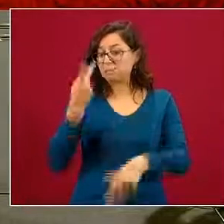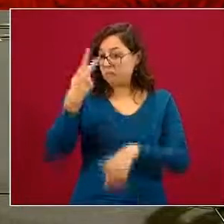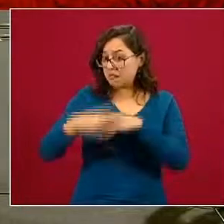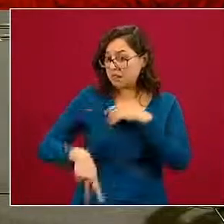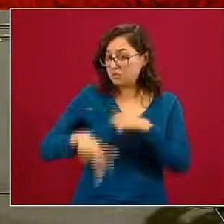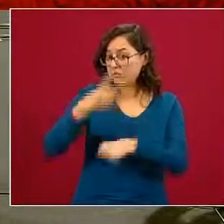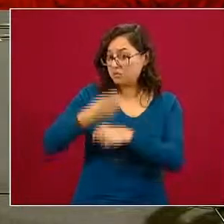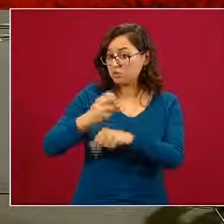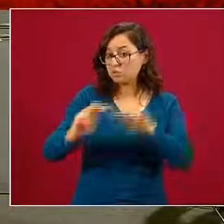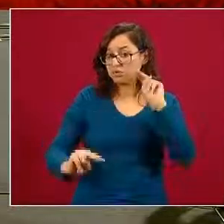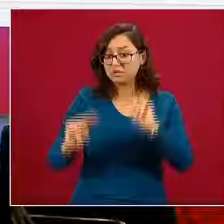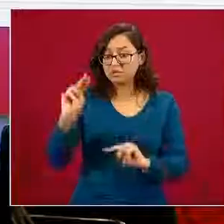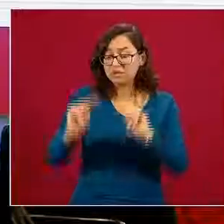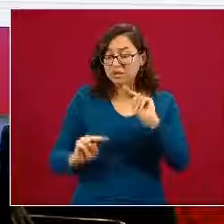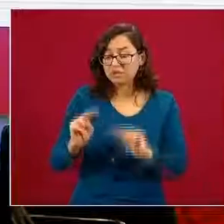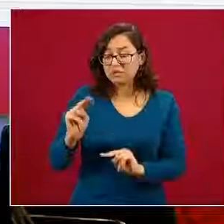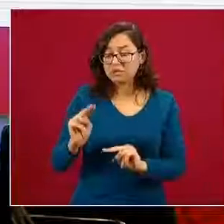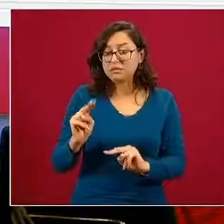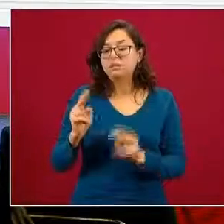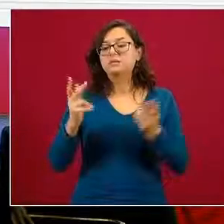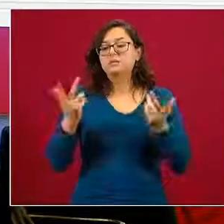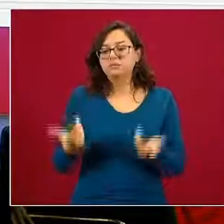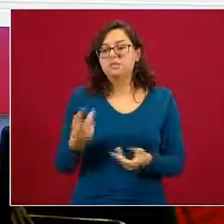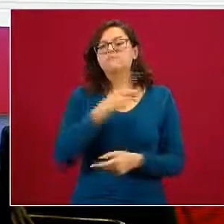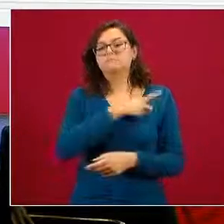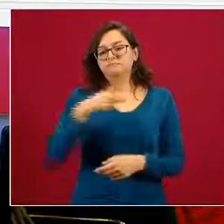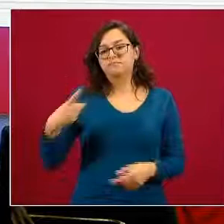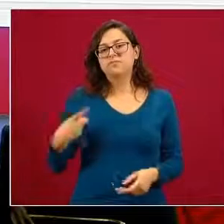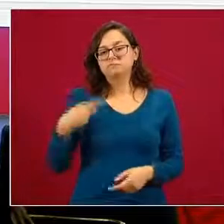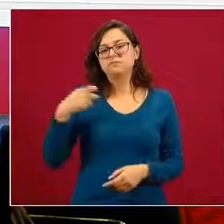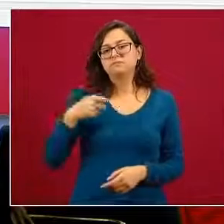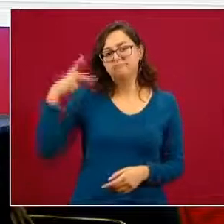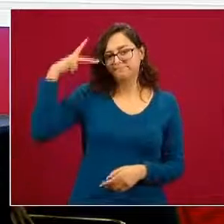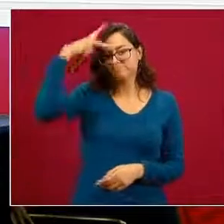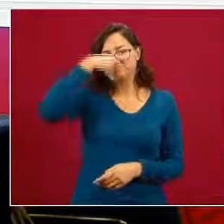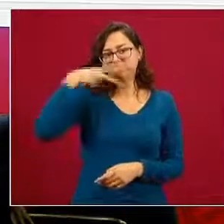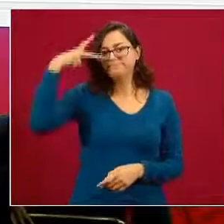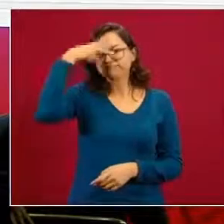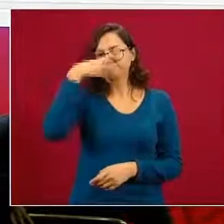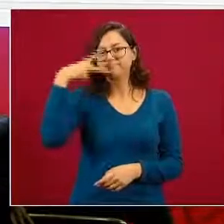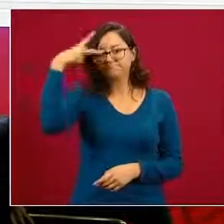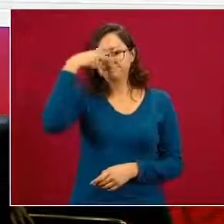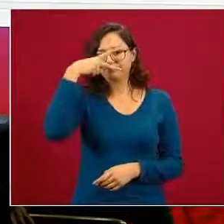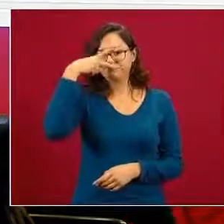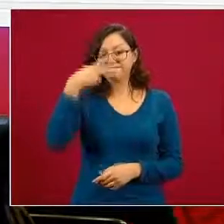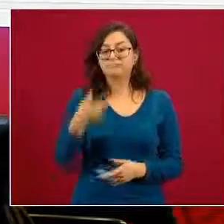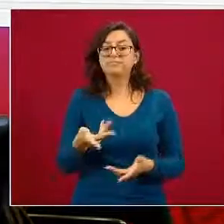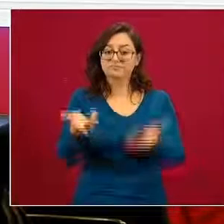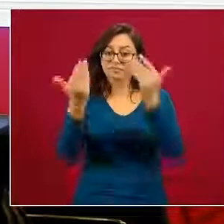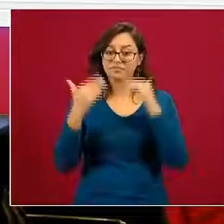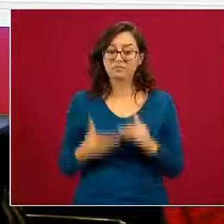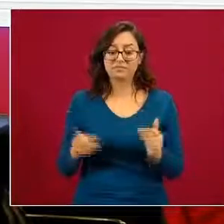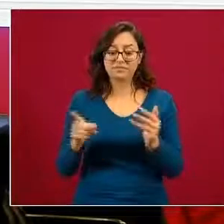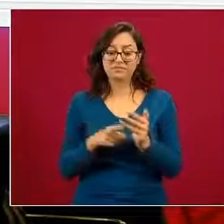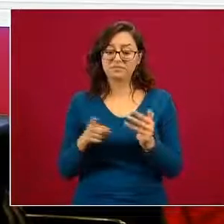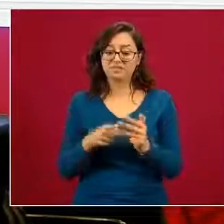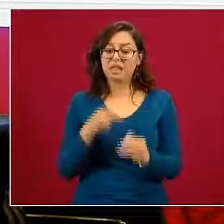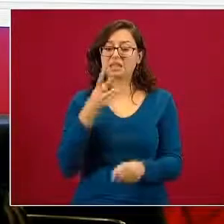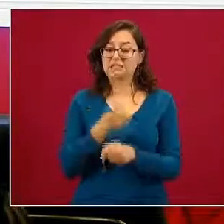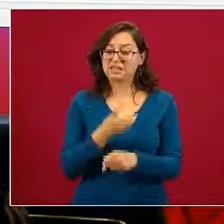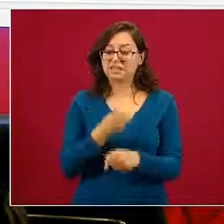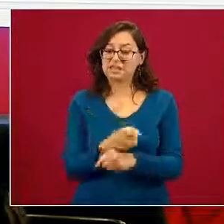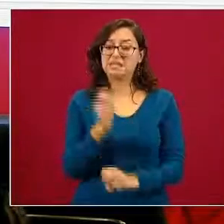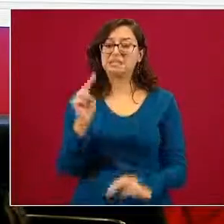riesgo suicida que es una atención psicológica especializada y puede haber un tercer nivel obviamente